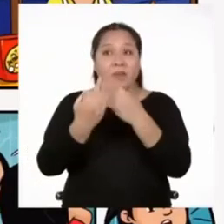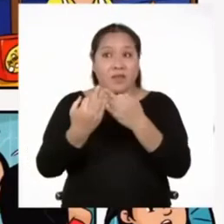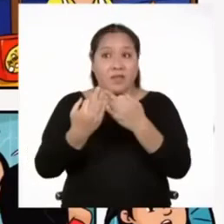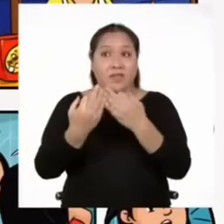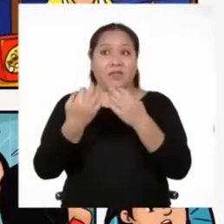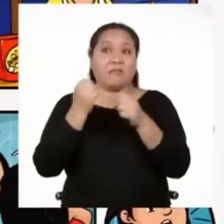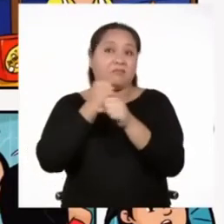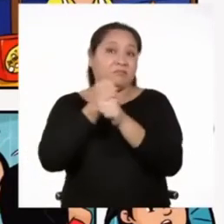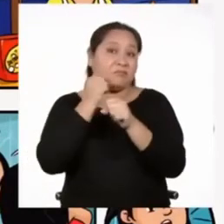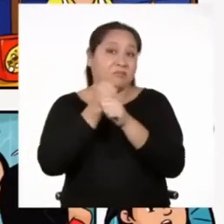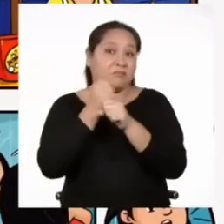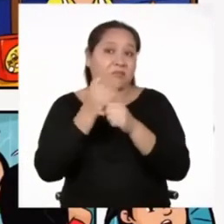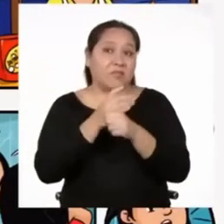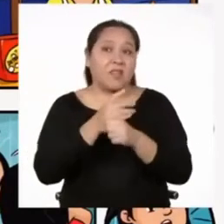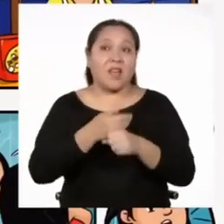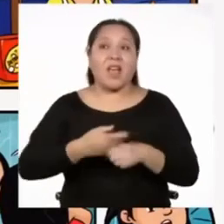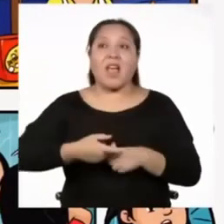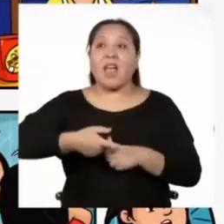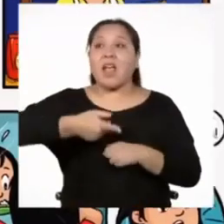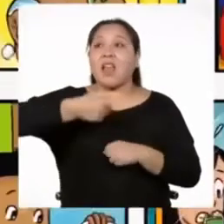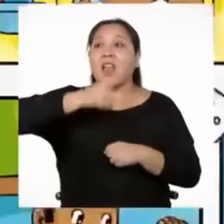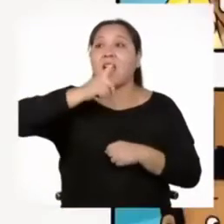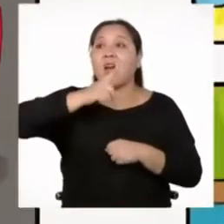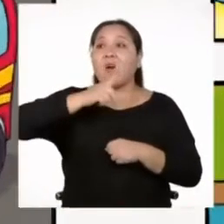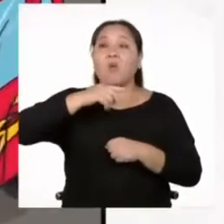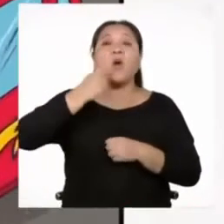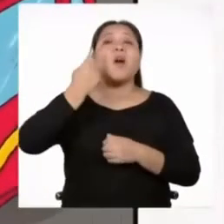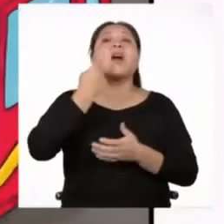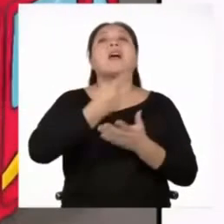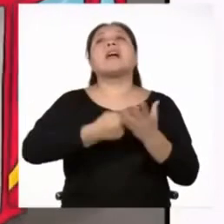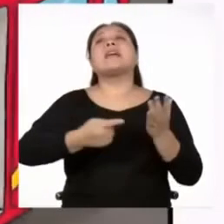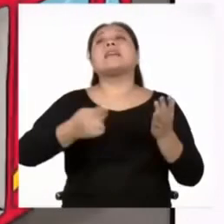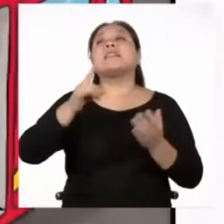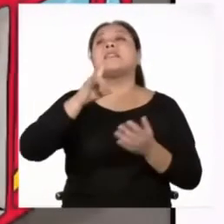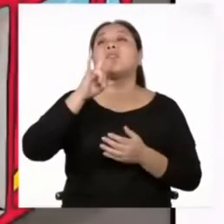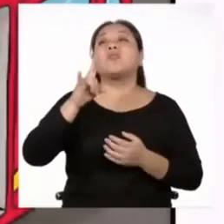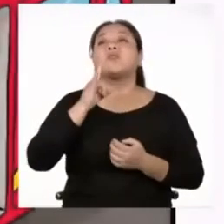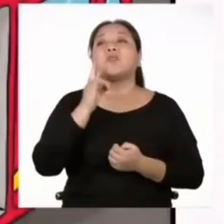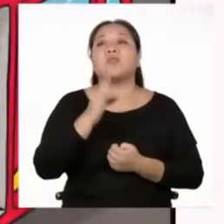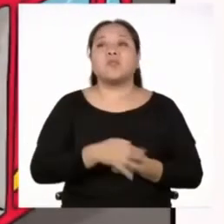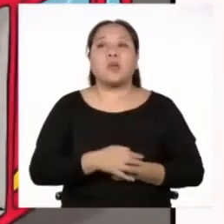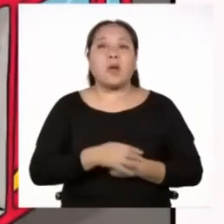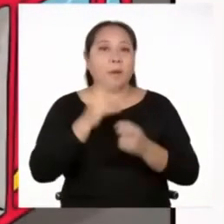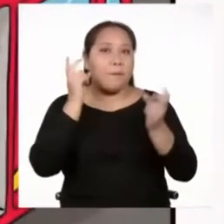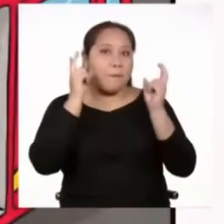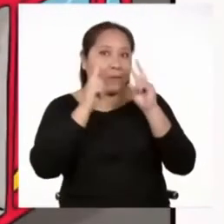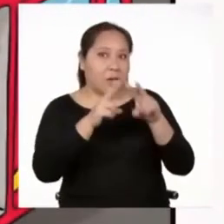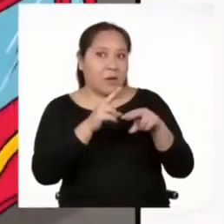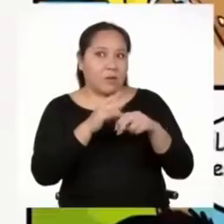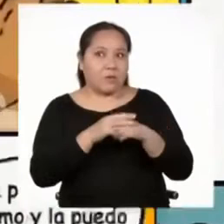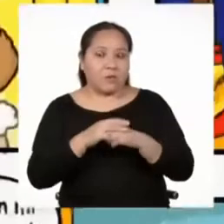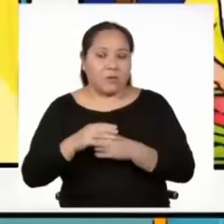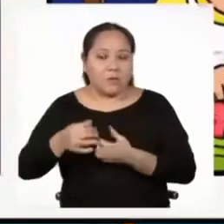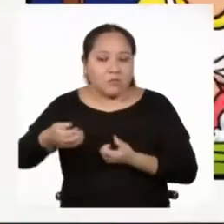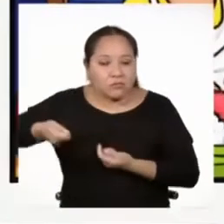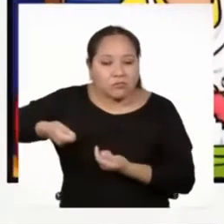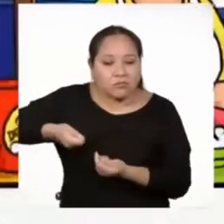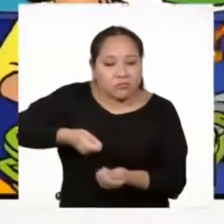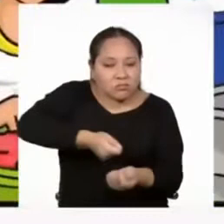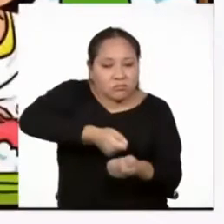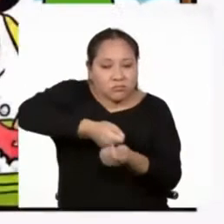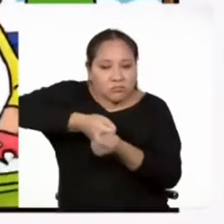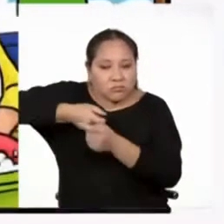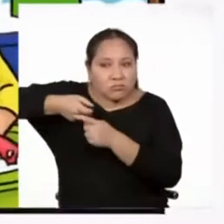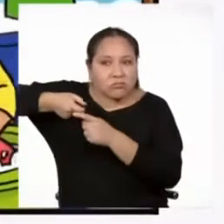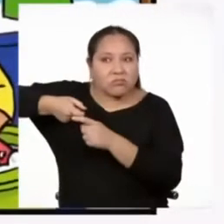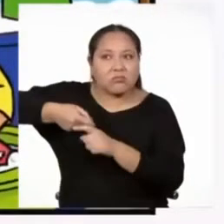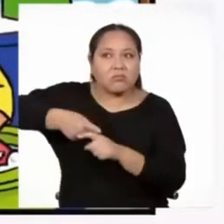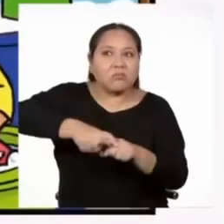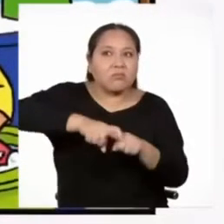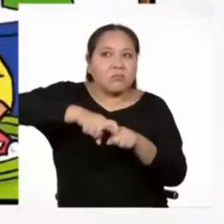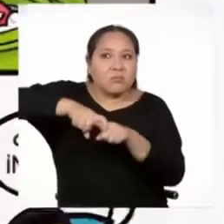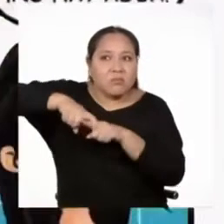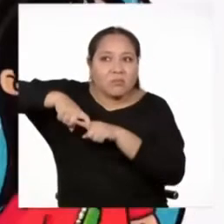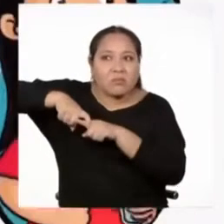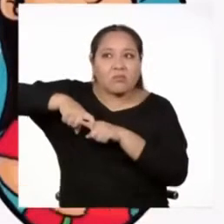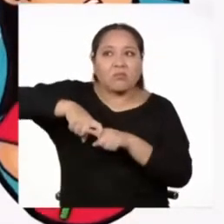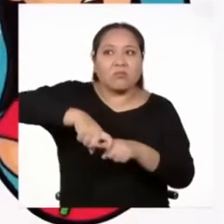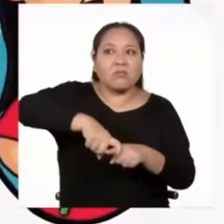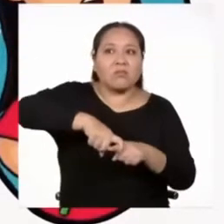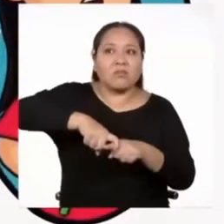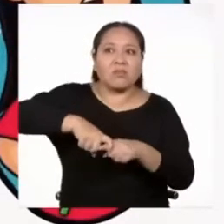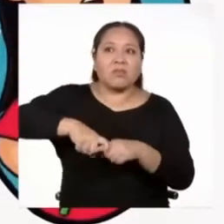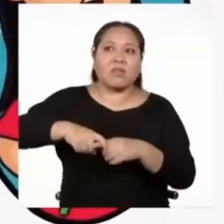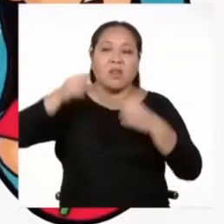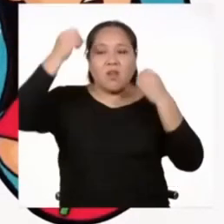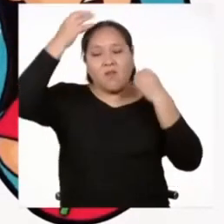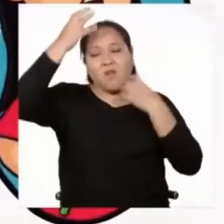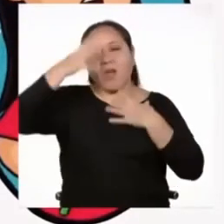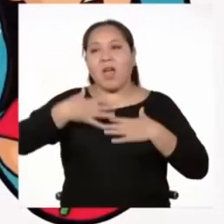El ritmo del agua que van a utilizar. Podemos ver que ellos trapean el piso, se bañan, lavan la ropa,